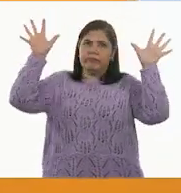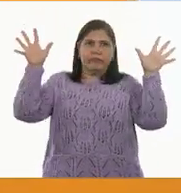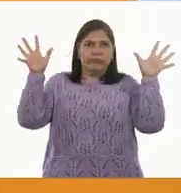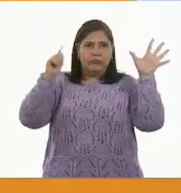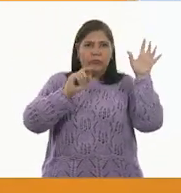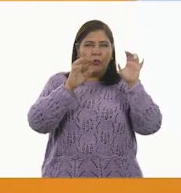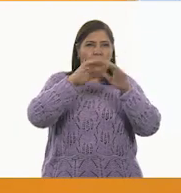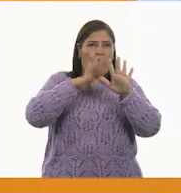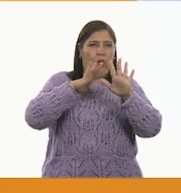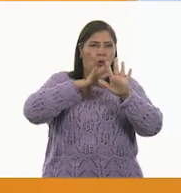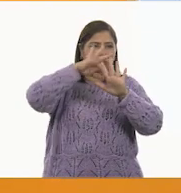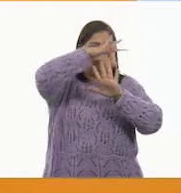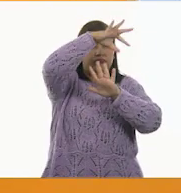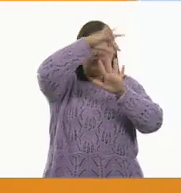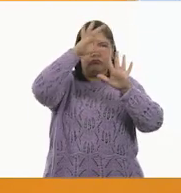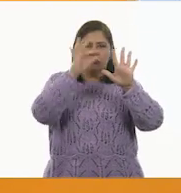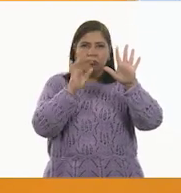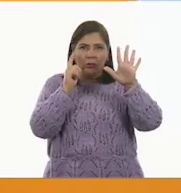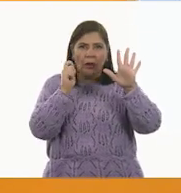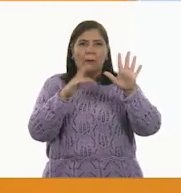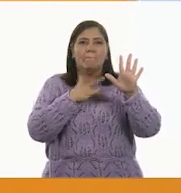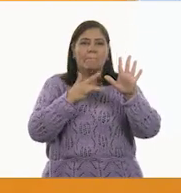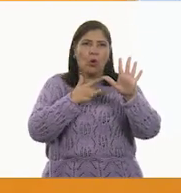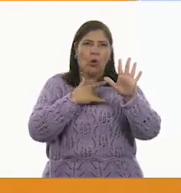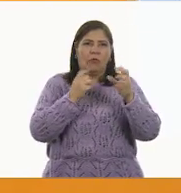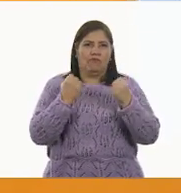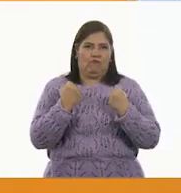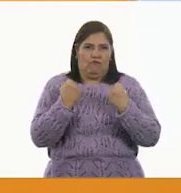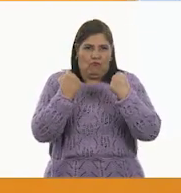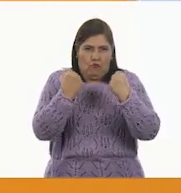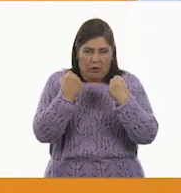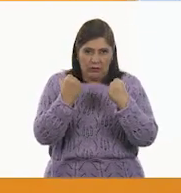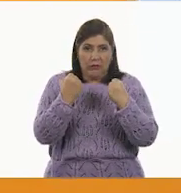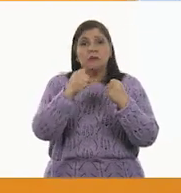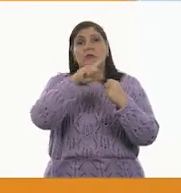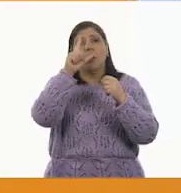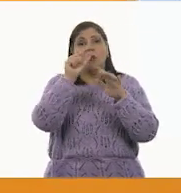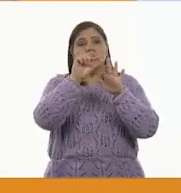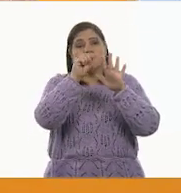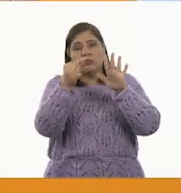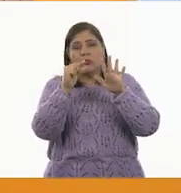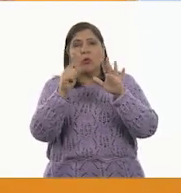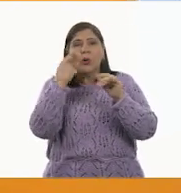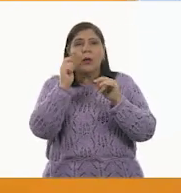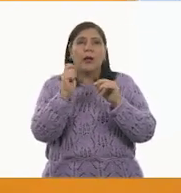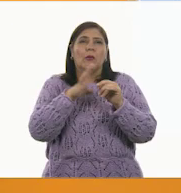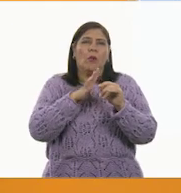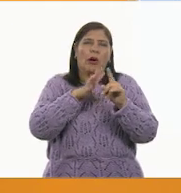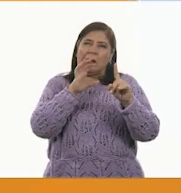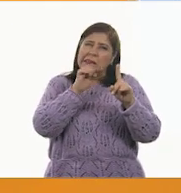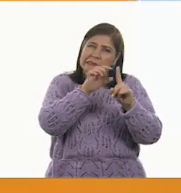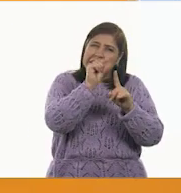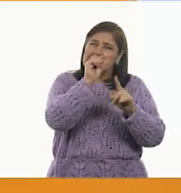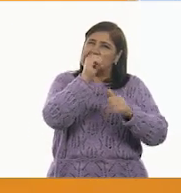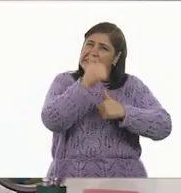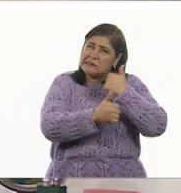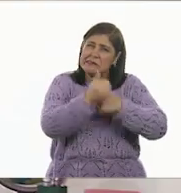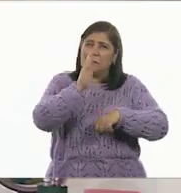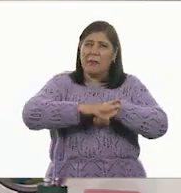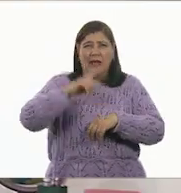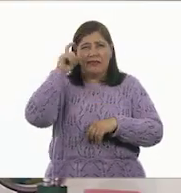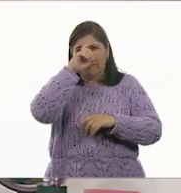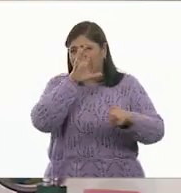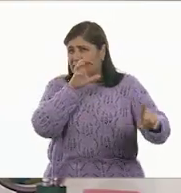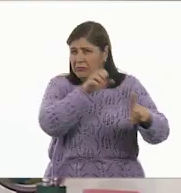Las plantitas más pequeñitas, tus retos o áreas de oportunidad, que son las cosas que más trabajo nos están